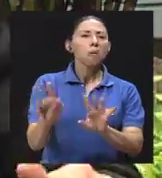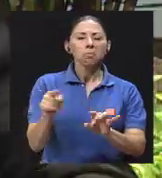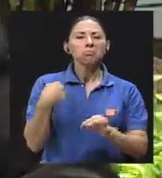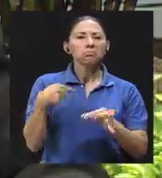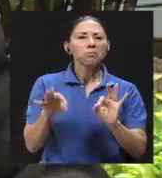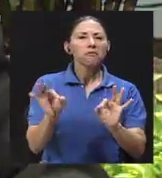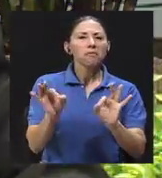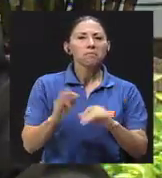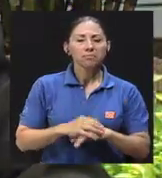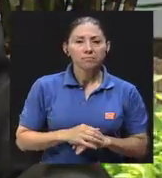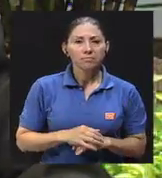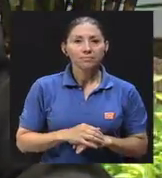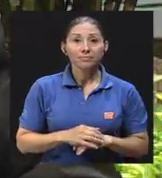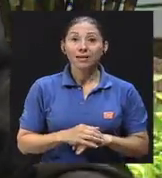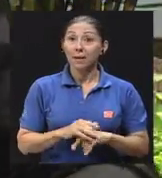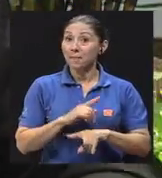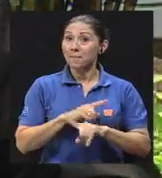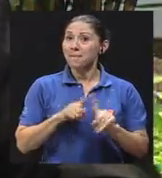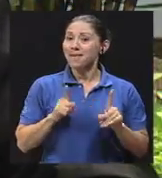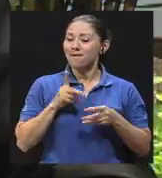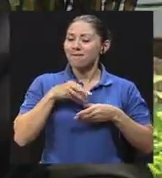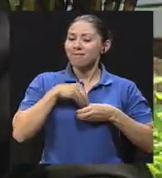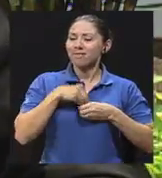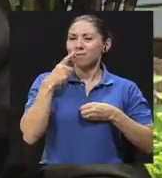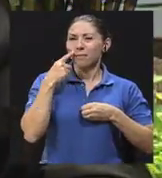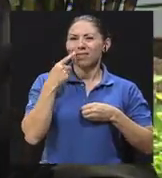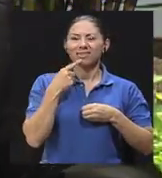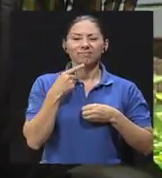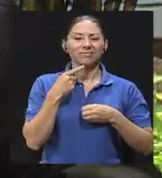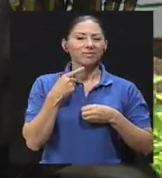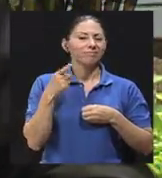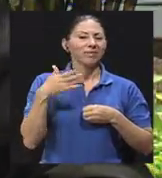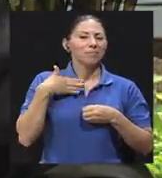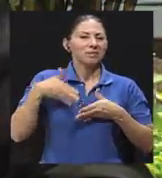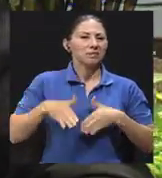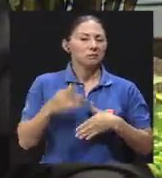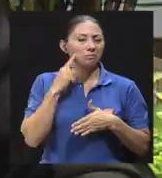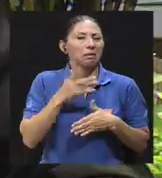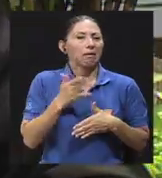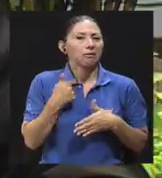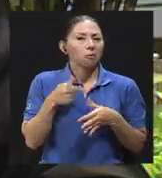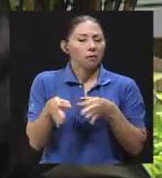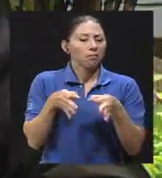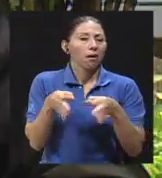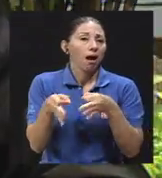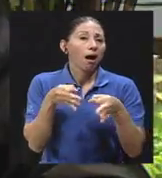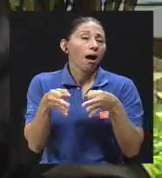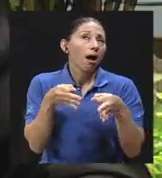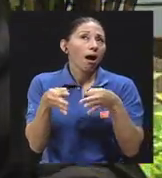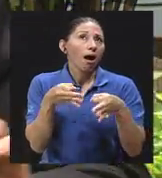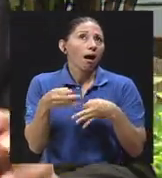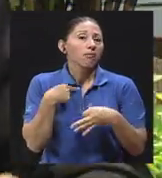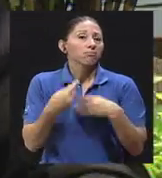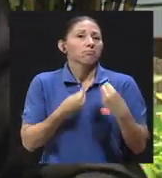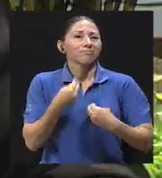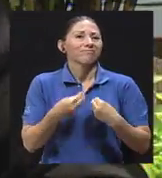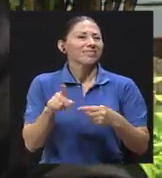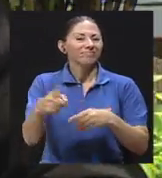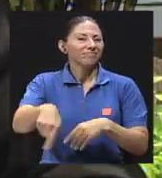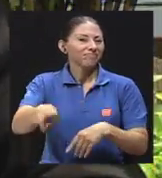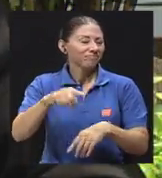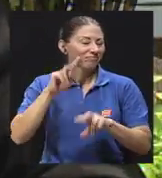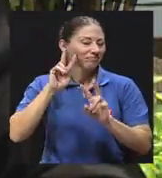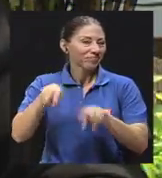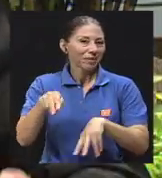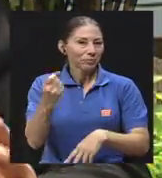no, me fue bien. El papá por dentro dice, ¿para qué voy a explicarle yo a mis hijos cómo me fue? Además, ni van a